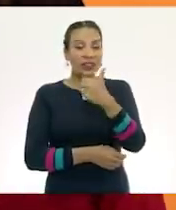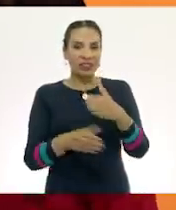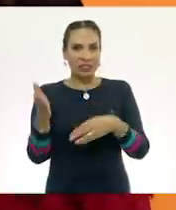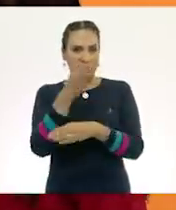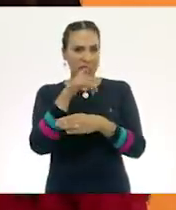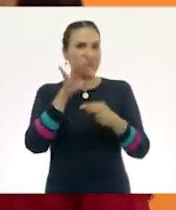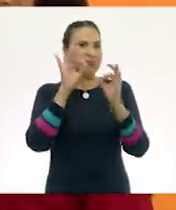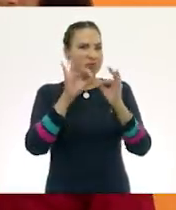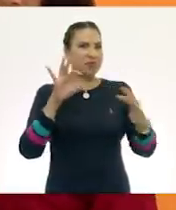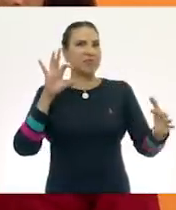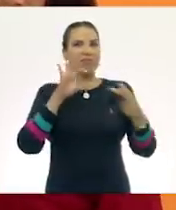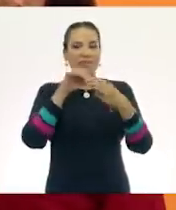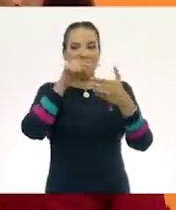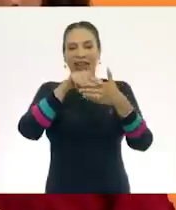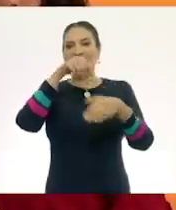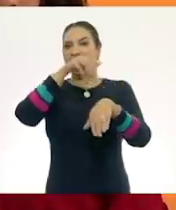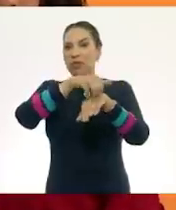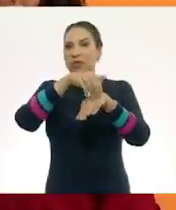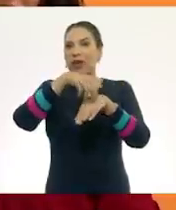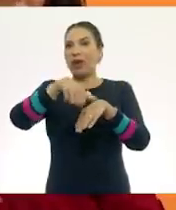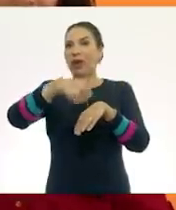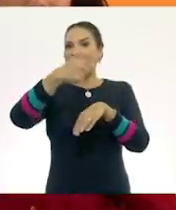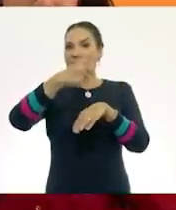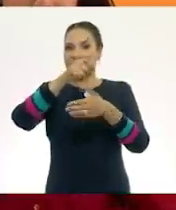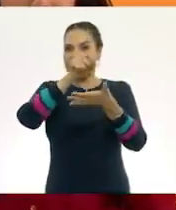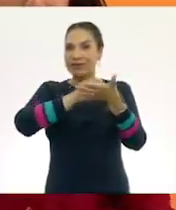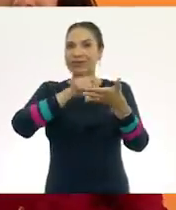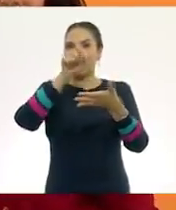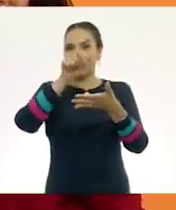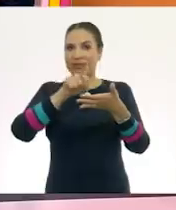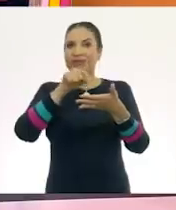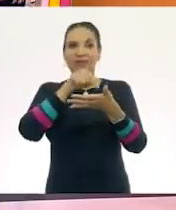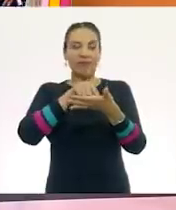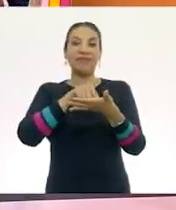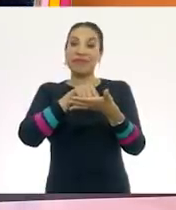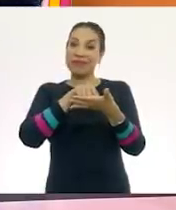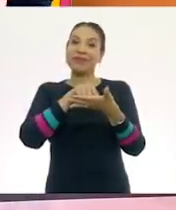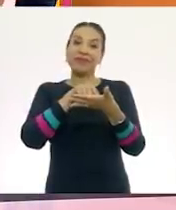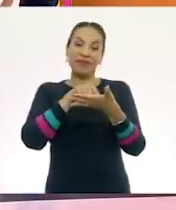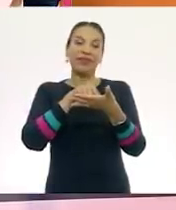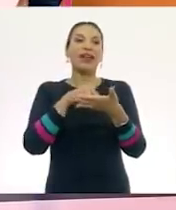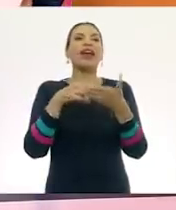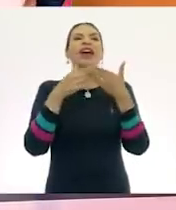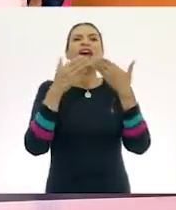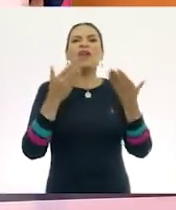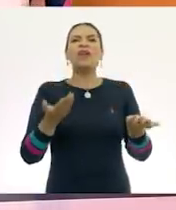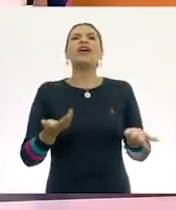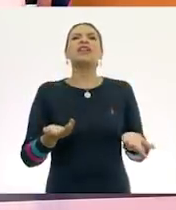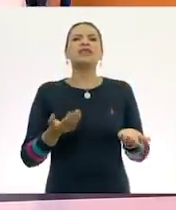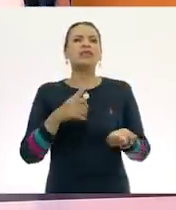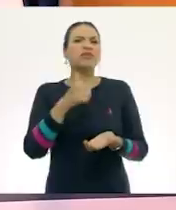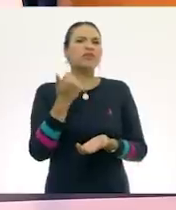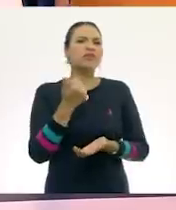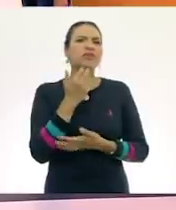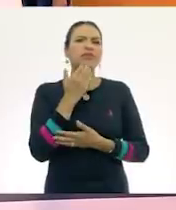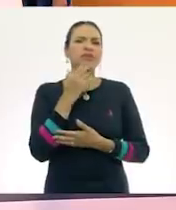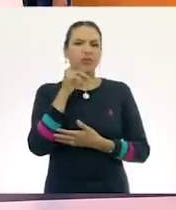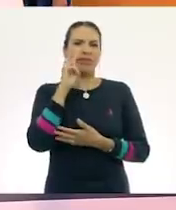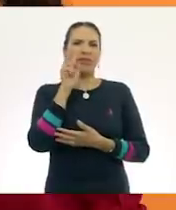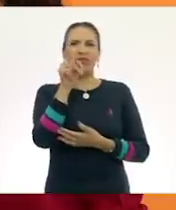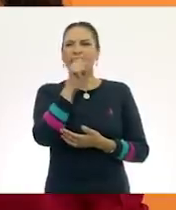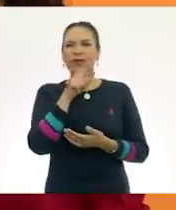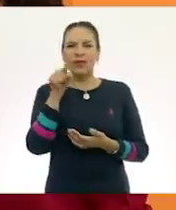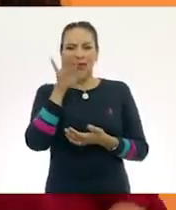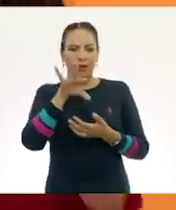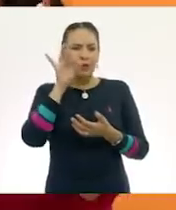¿Coincide con lo que tenemos registrado? Sí, claro que coincide. Ahora, ¿qué otra imagen nos